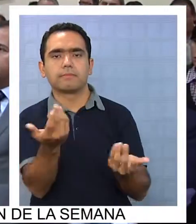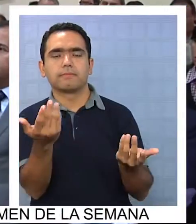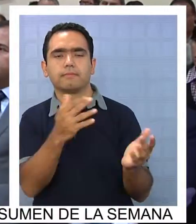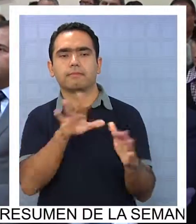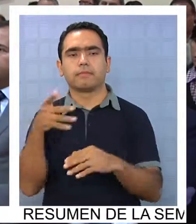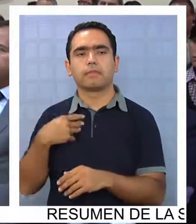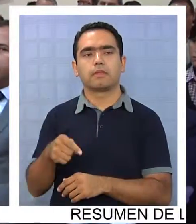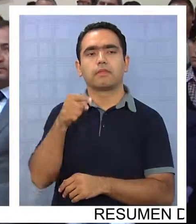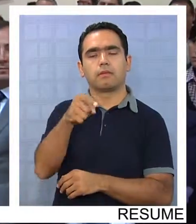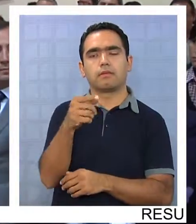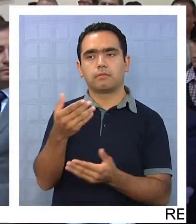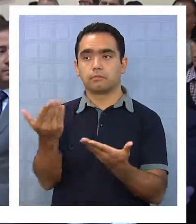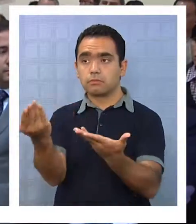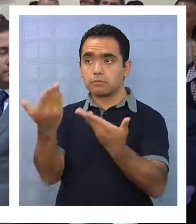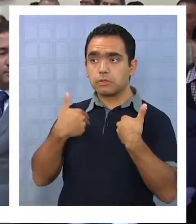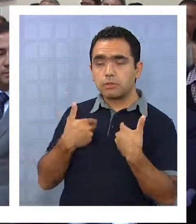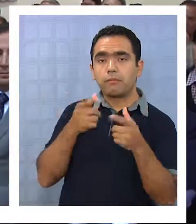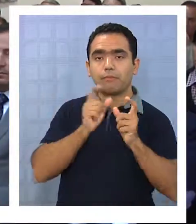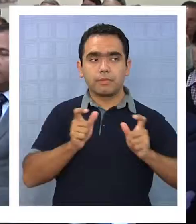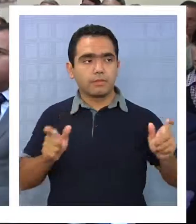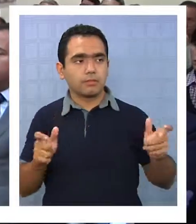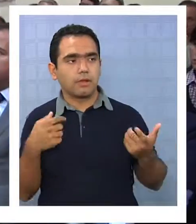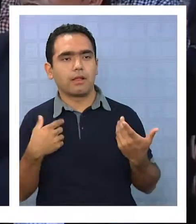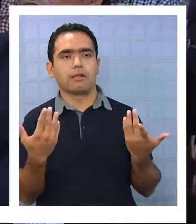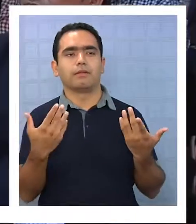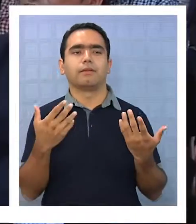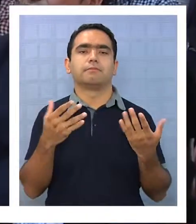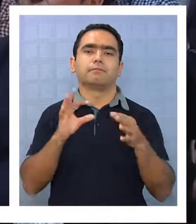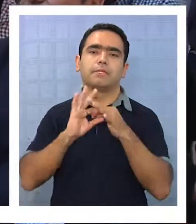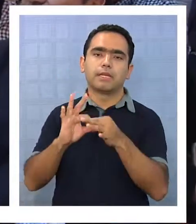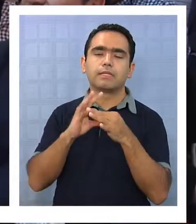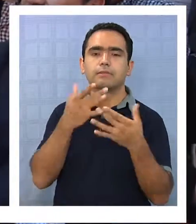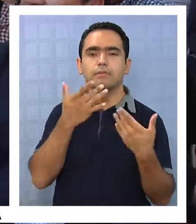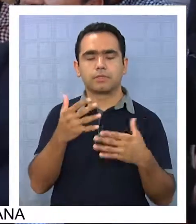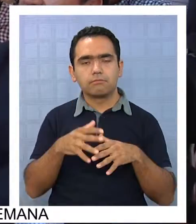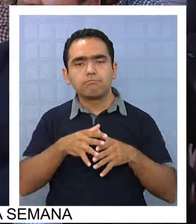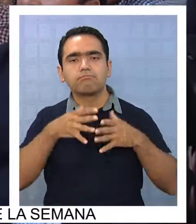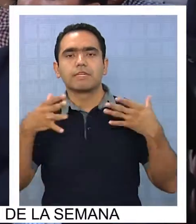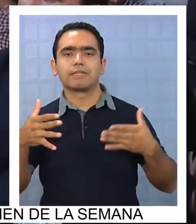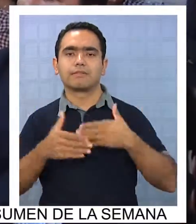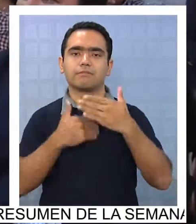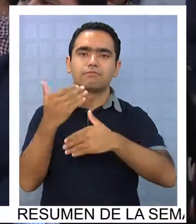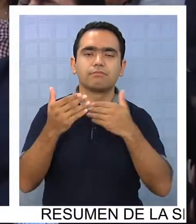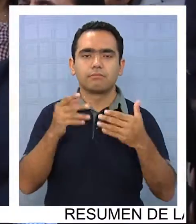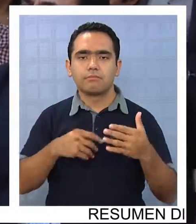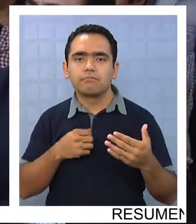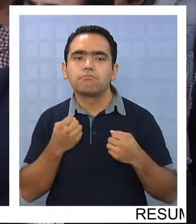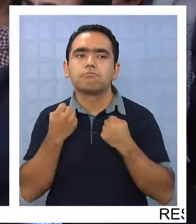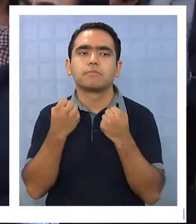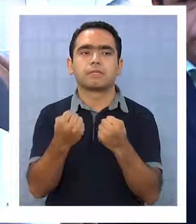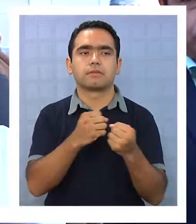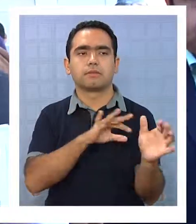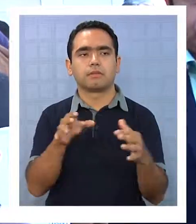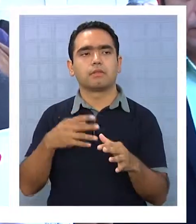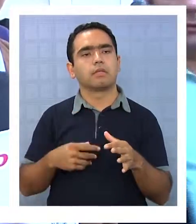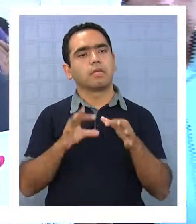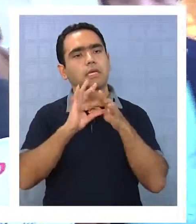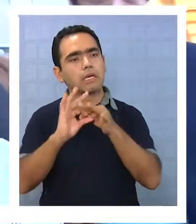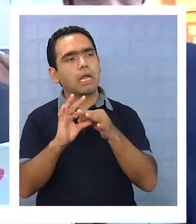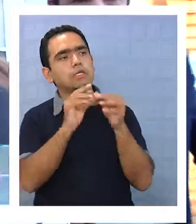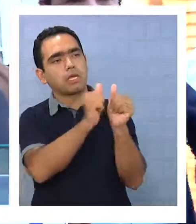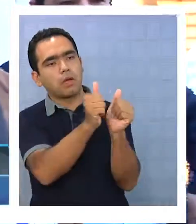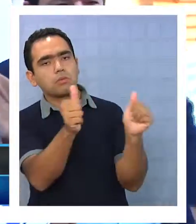Los beneficiarios expresan que el aporte contribuye a su crecimiento como emprendedores. Estamos muy agradecidos de las